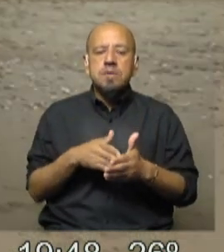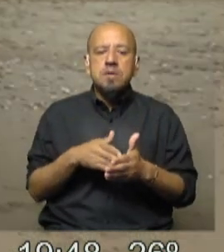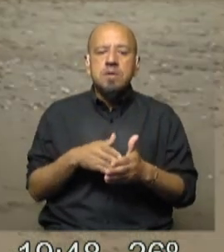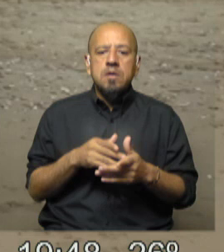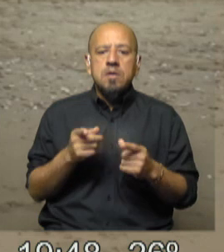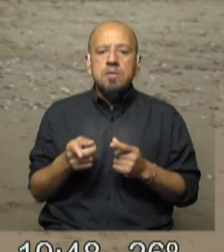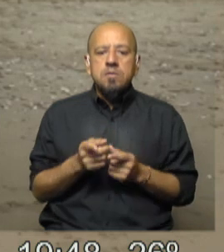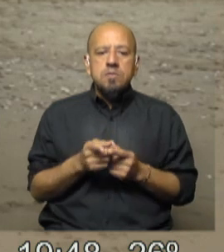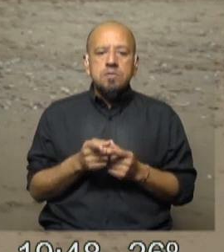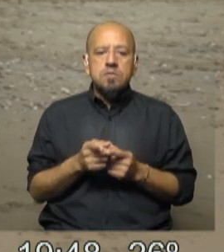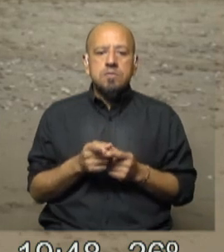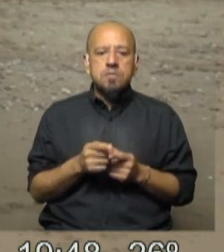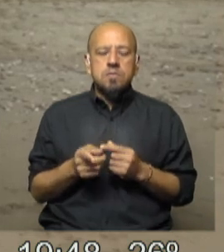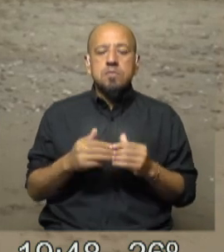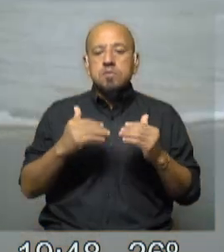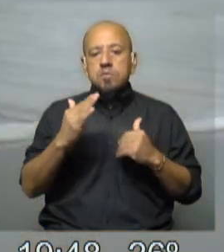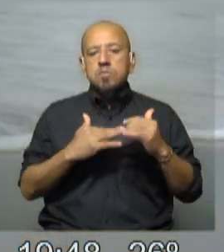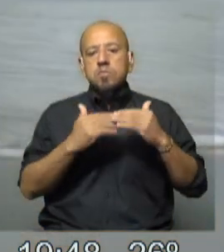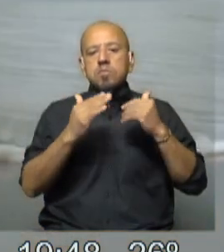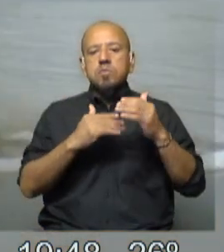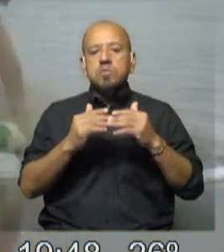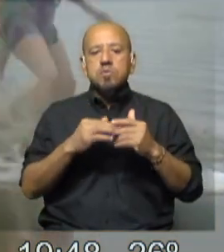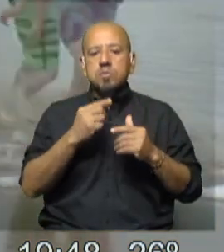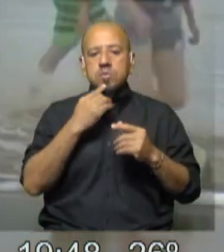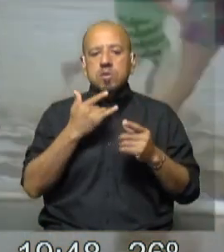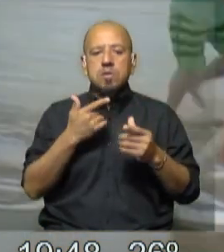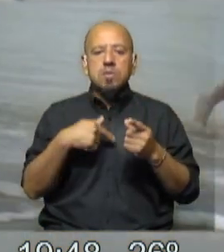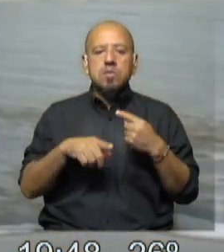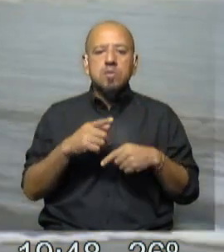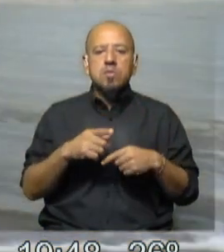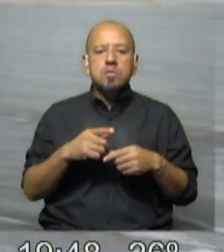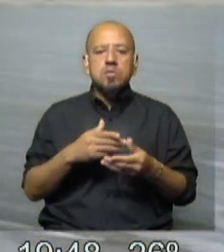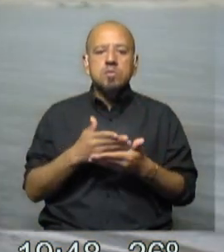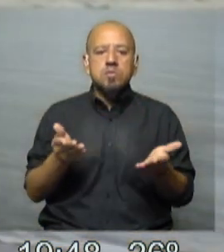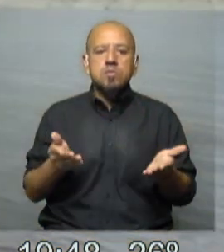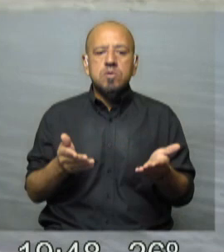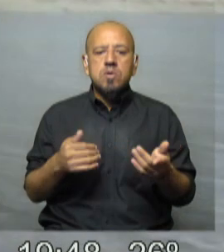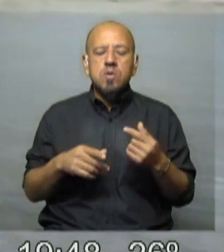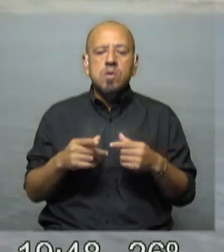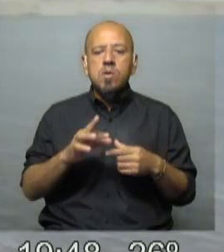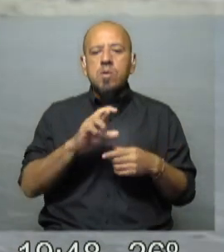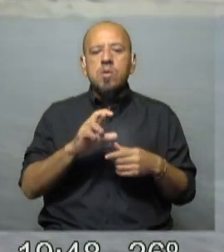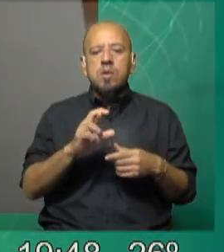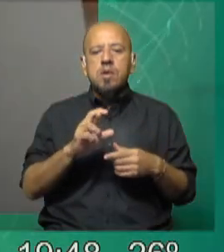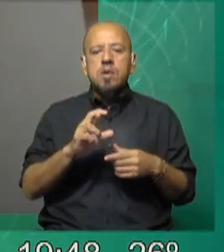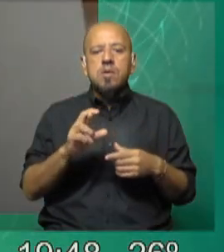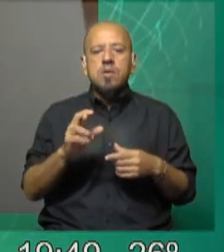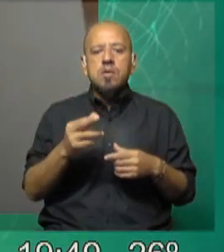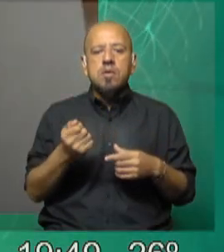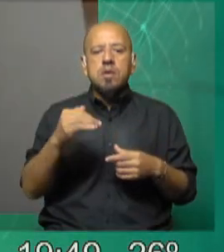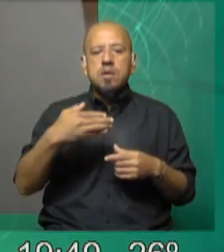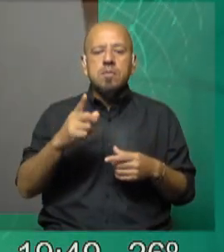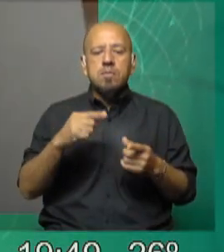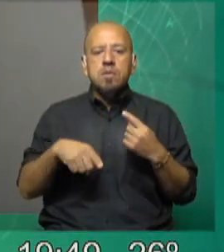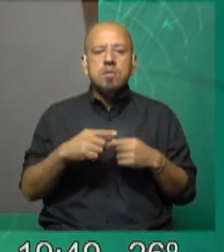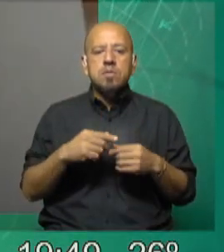infraestructura, obras de infraestructura, como puede ser un camino, un estacionamiento, una rambla, un parador,